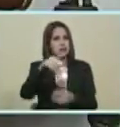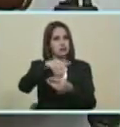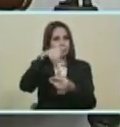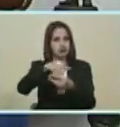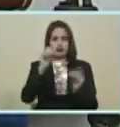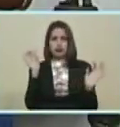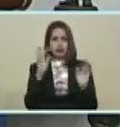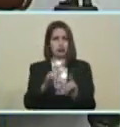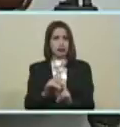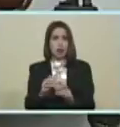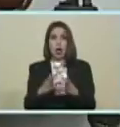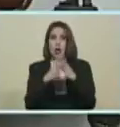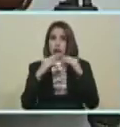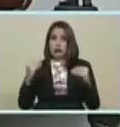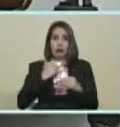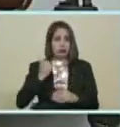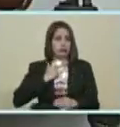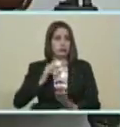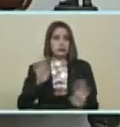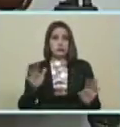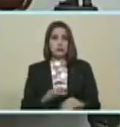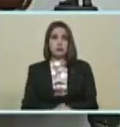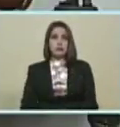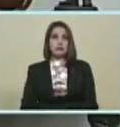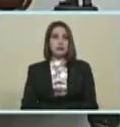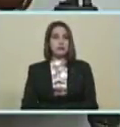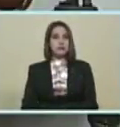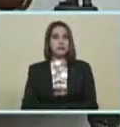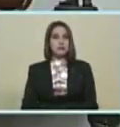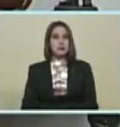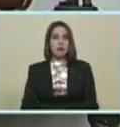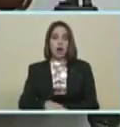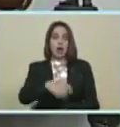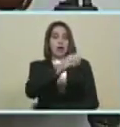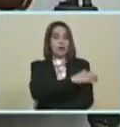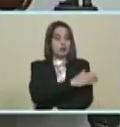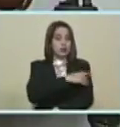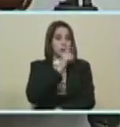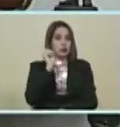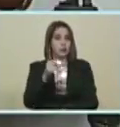votara... ...todo el que quisiera votar... ...en las elecciones... ...de la oposición...